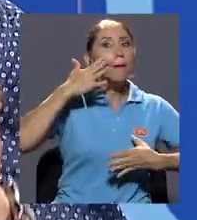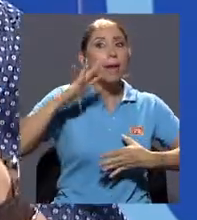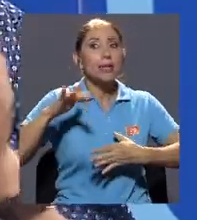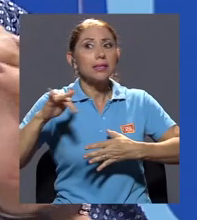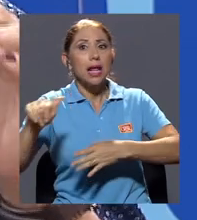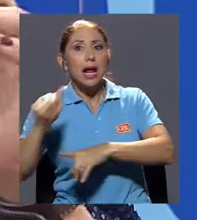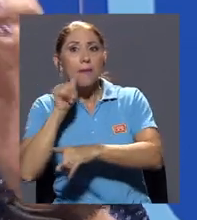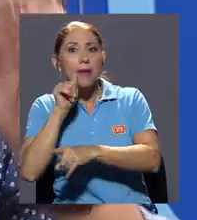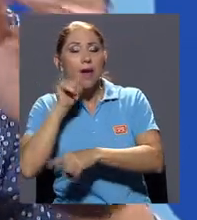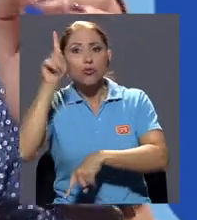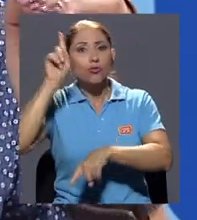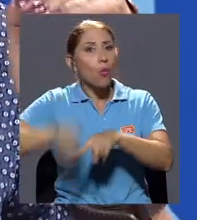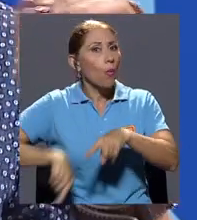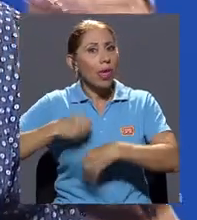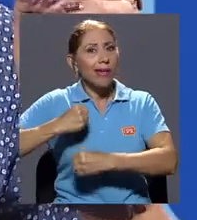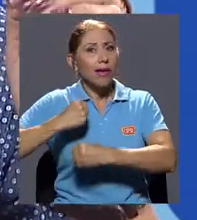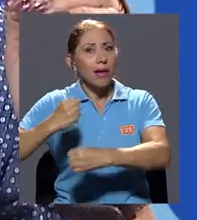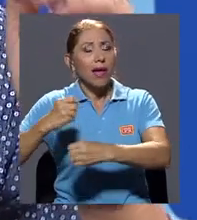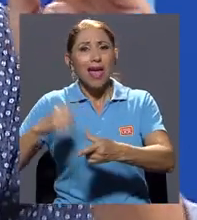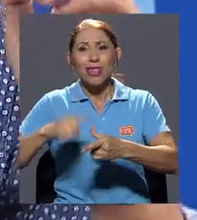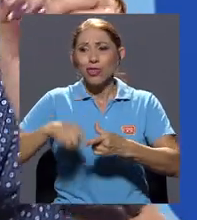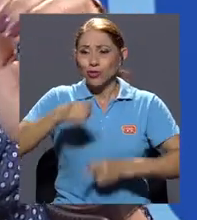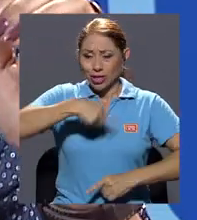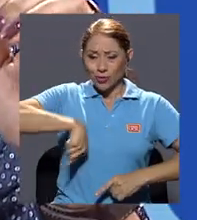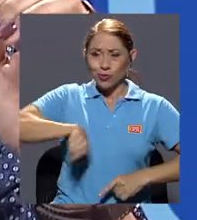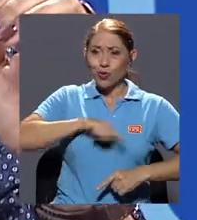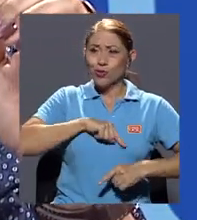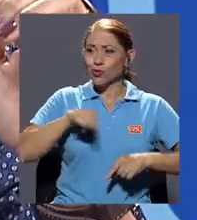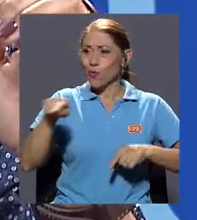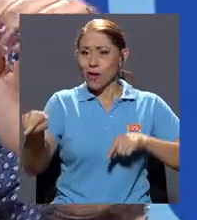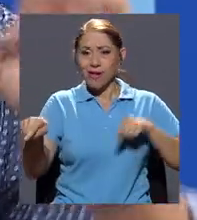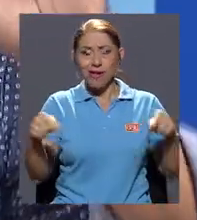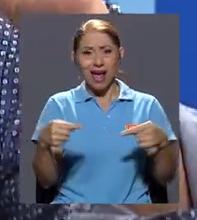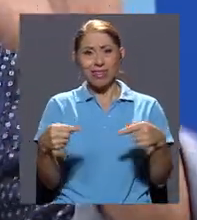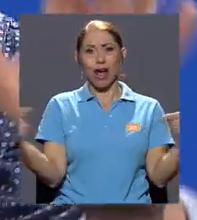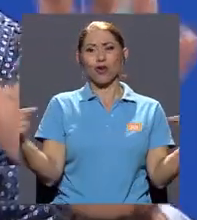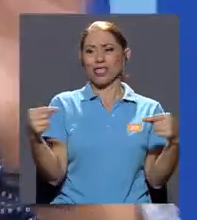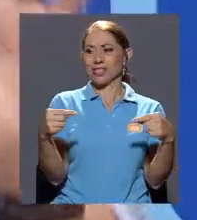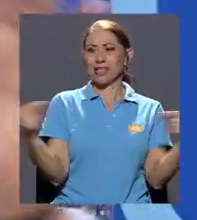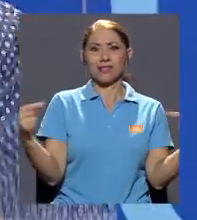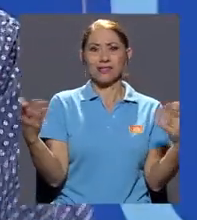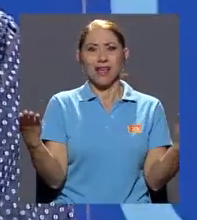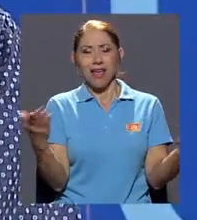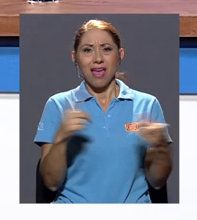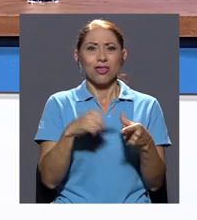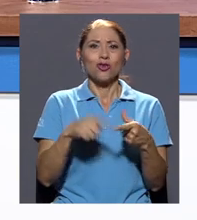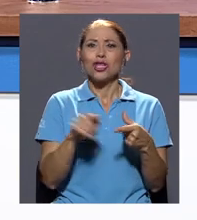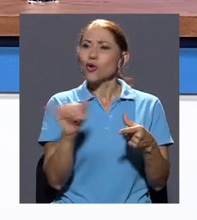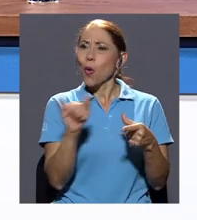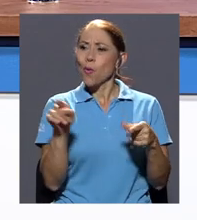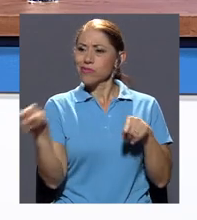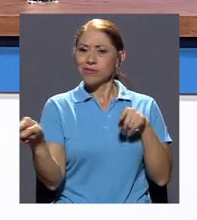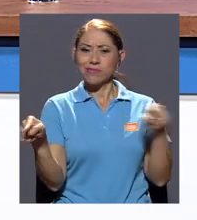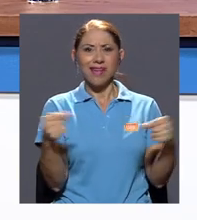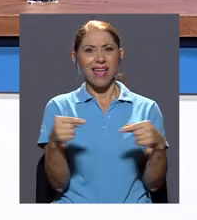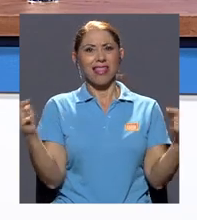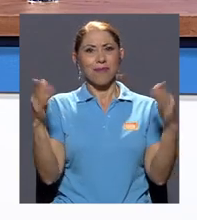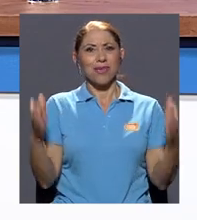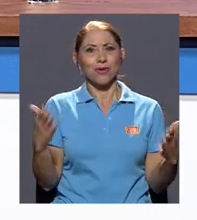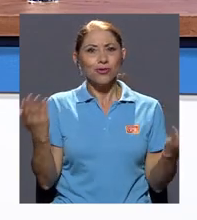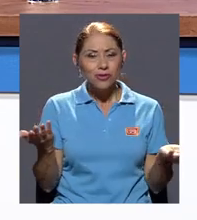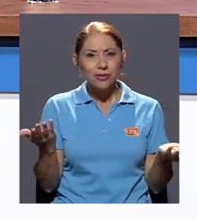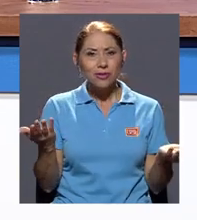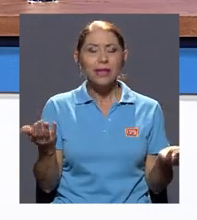y entonces como que se nos ha convertido en antagonistas, dos personajes antagonistas. Entonces, ahora somos como que enemigos. Claro, ahí juegan dos